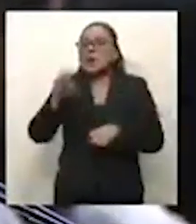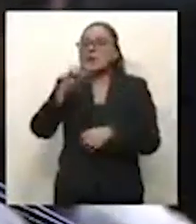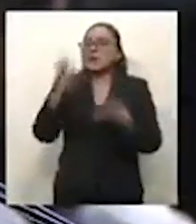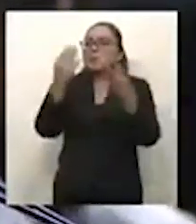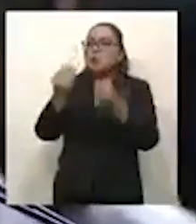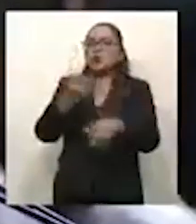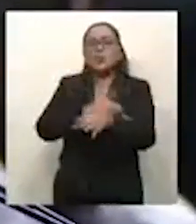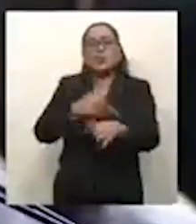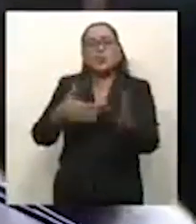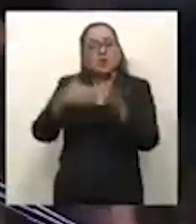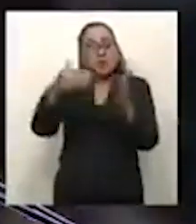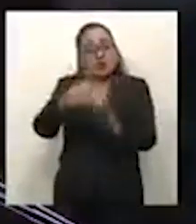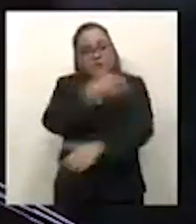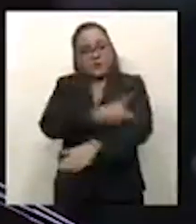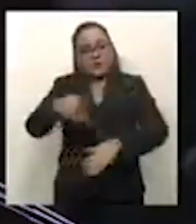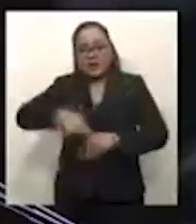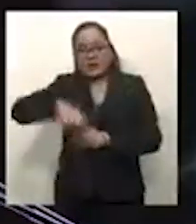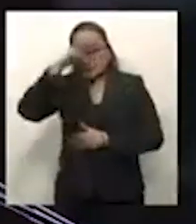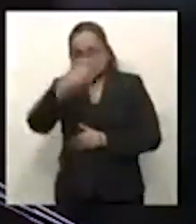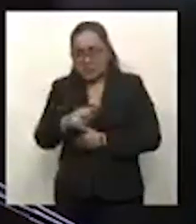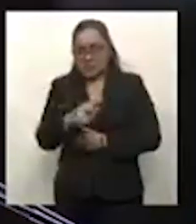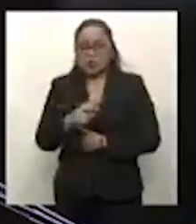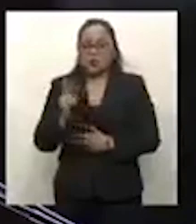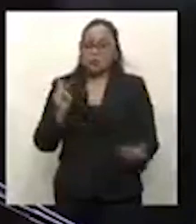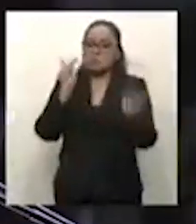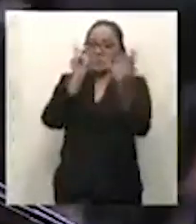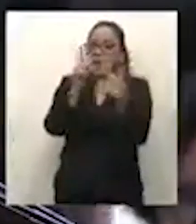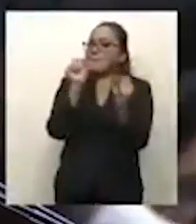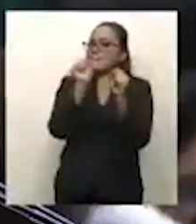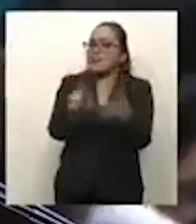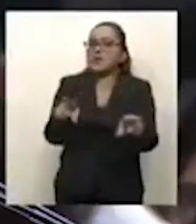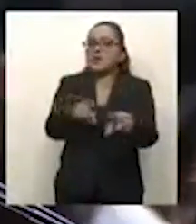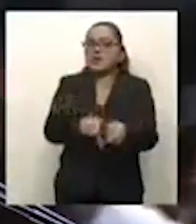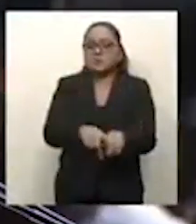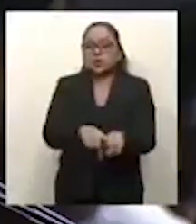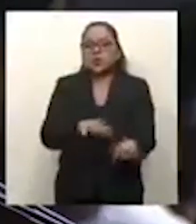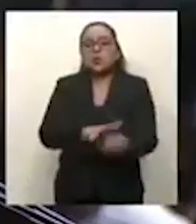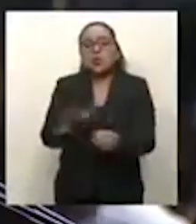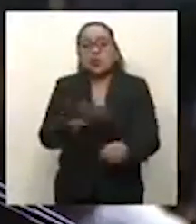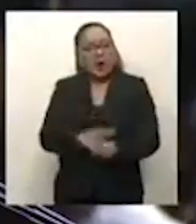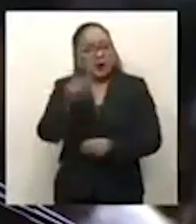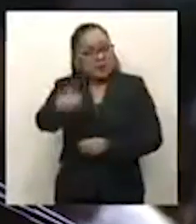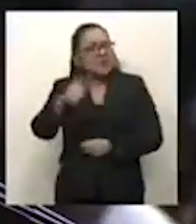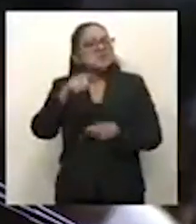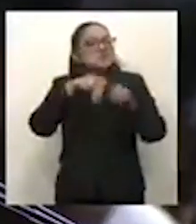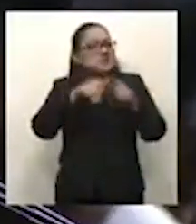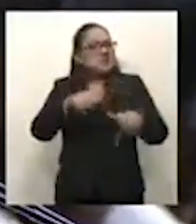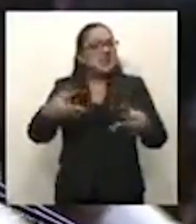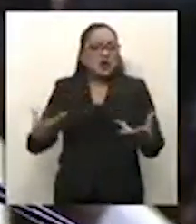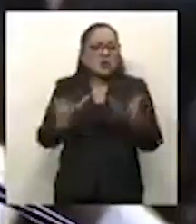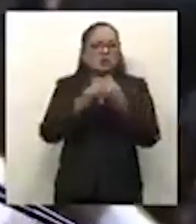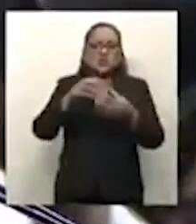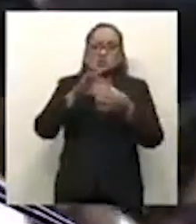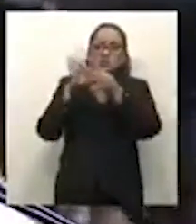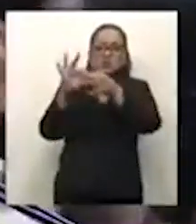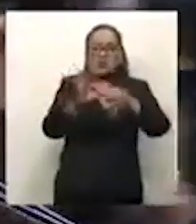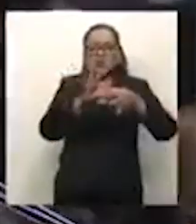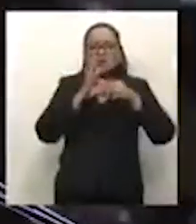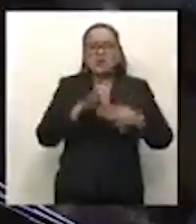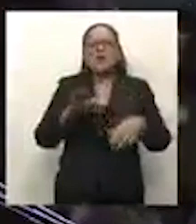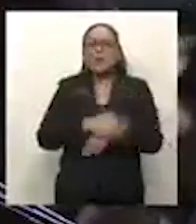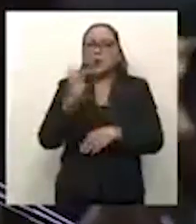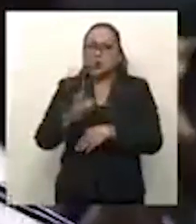familias mexicanas. Hagamos lo que hacen ellas, pese a todo, se mantienen unidas. Por eso son